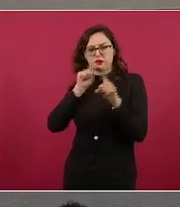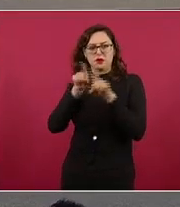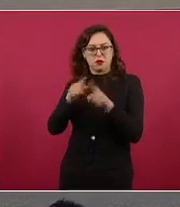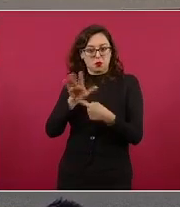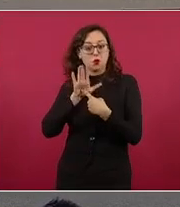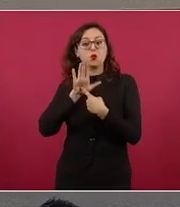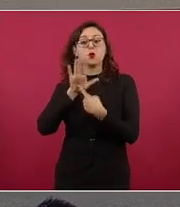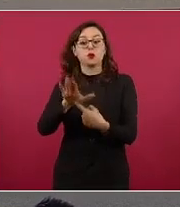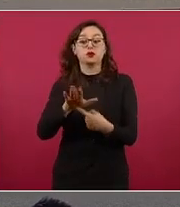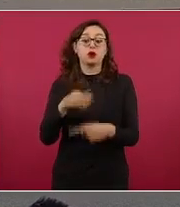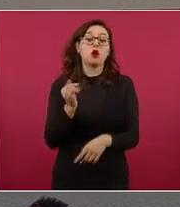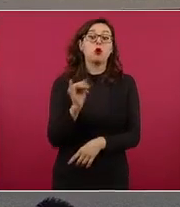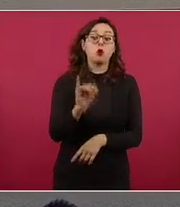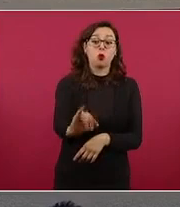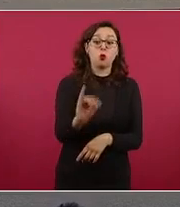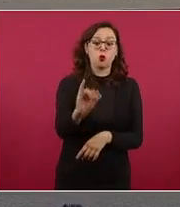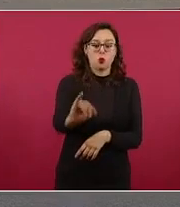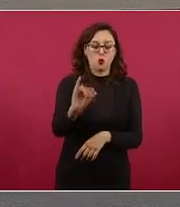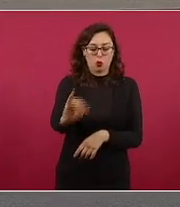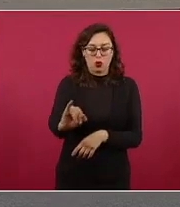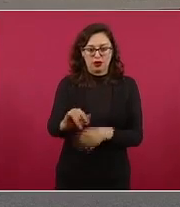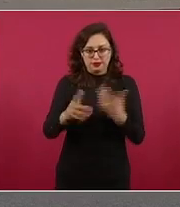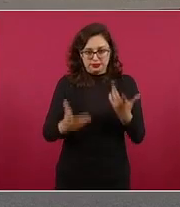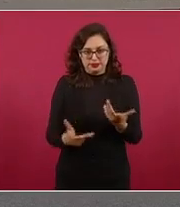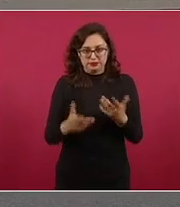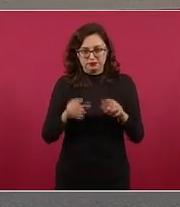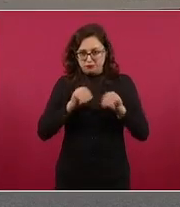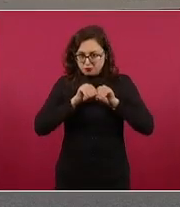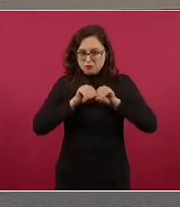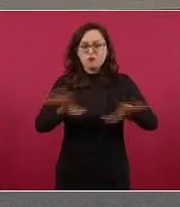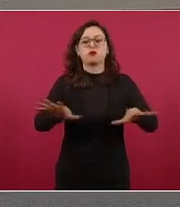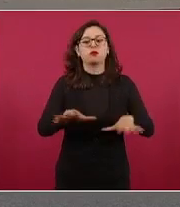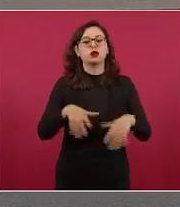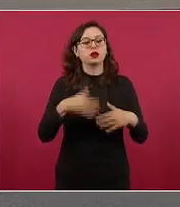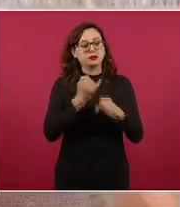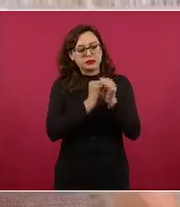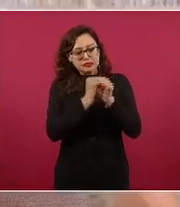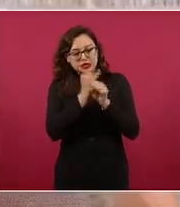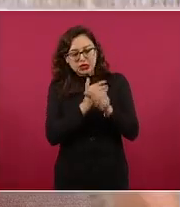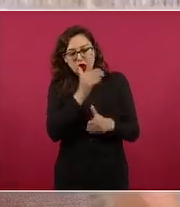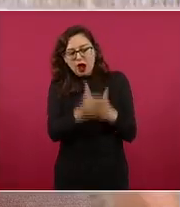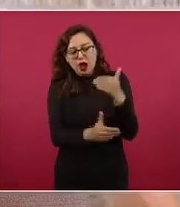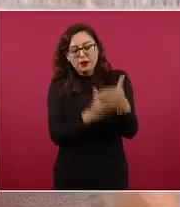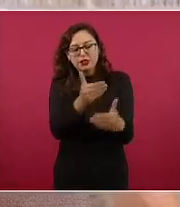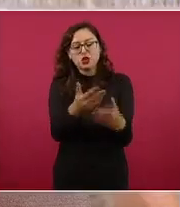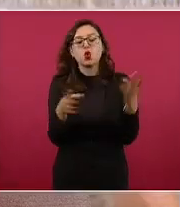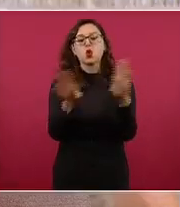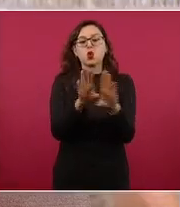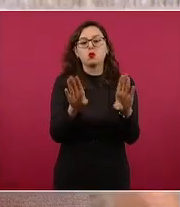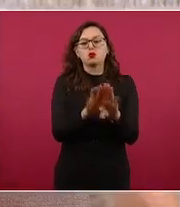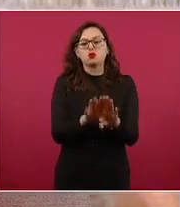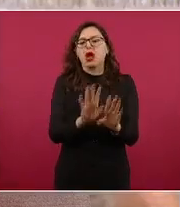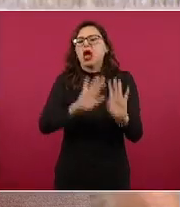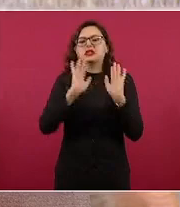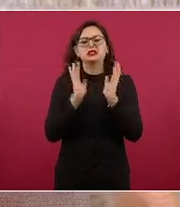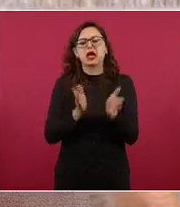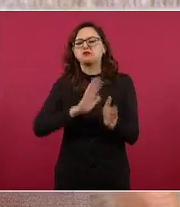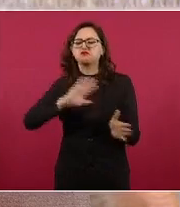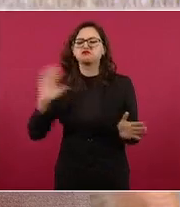para ver cómo van las investigaciones y no quedan en el olvido